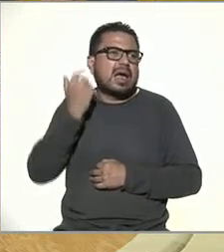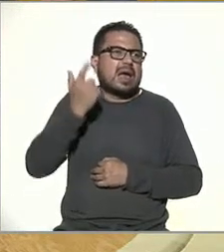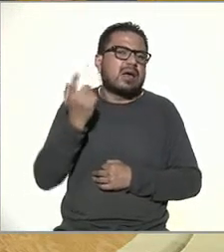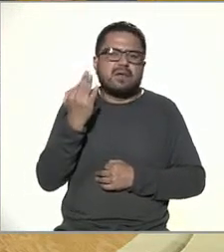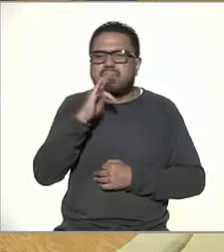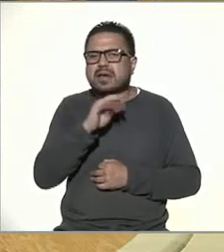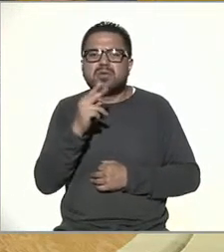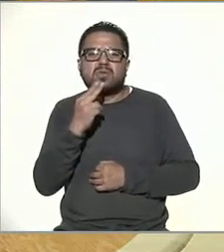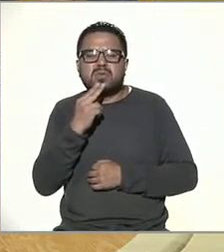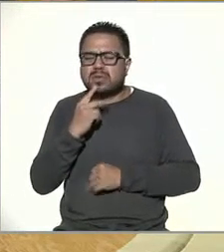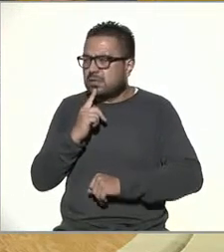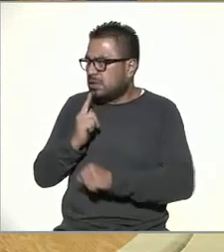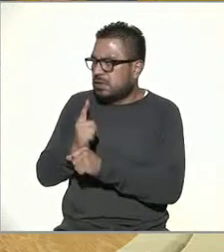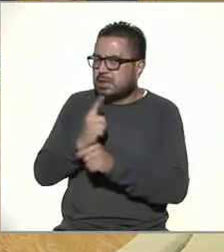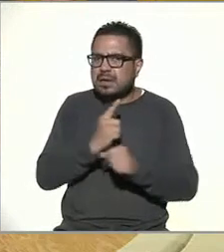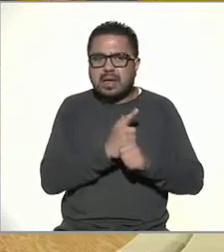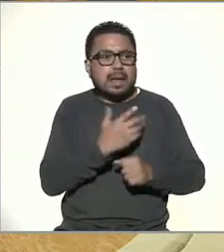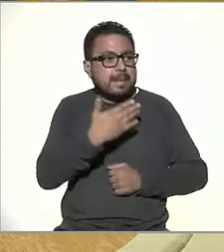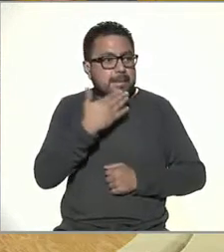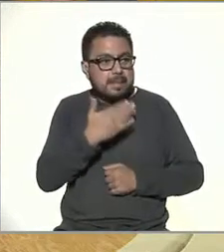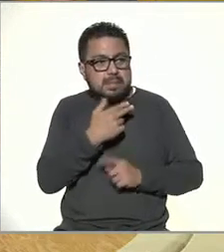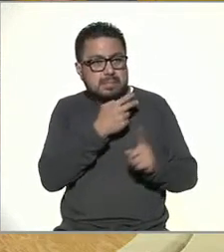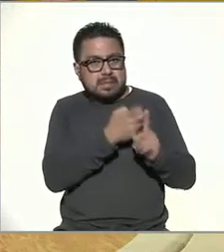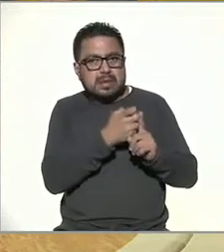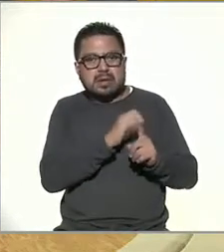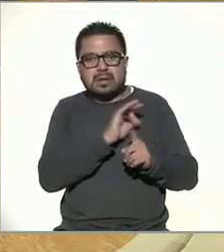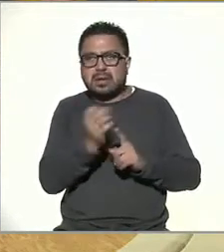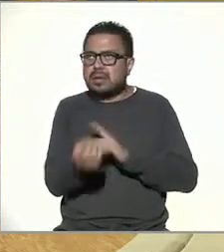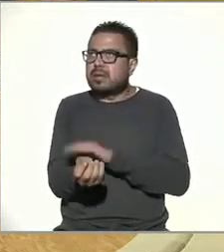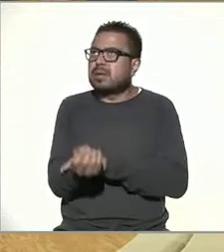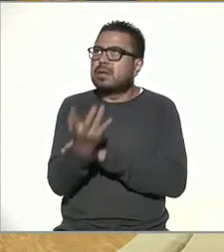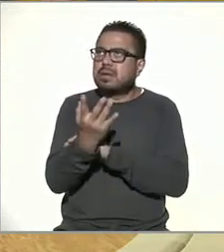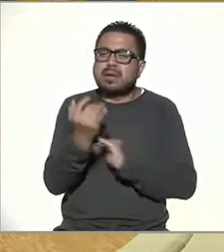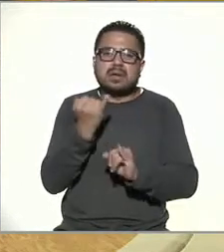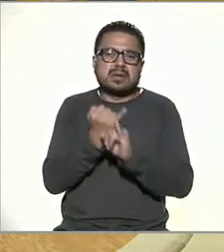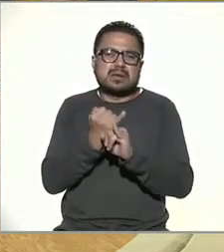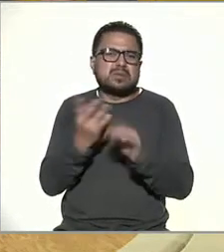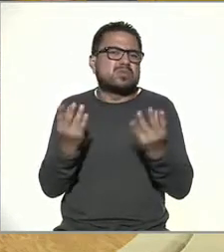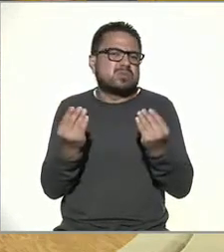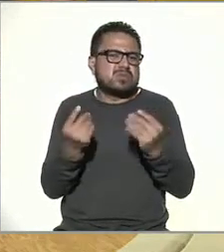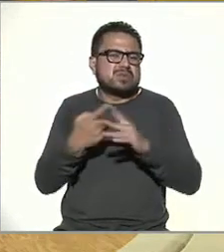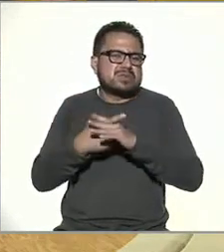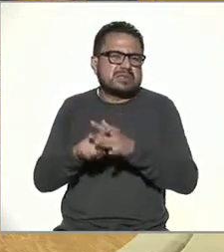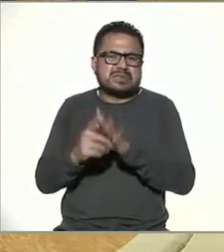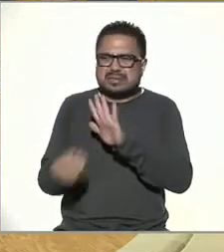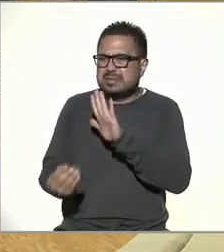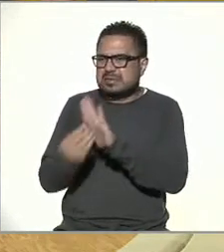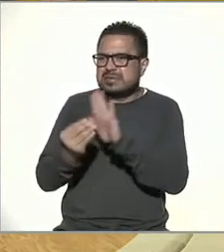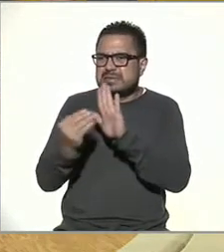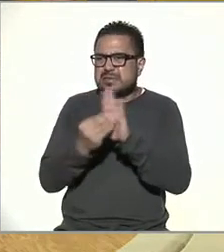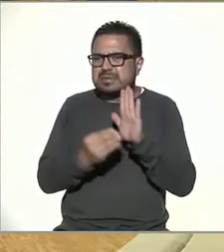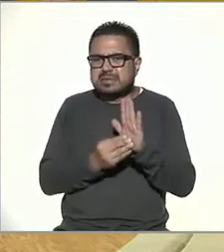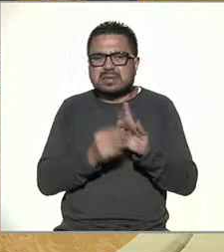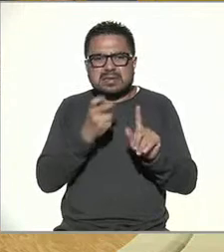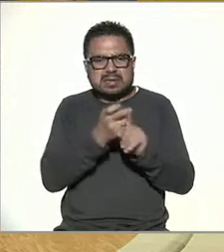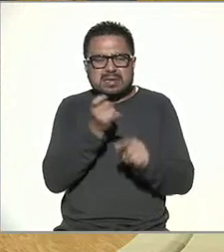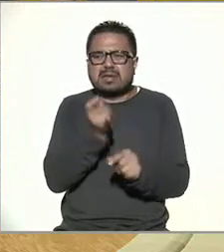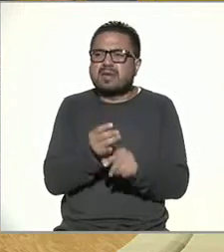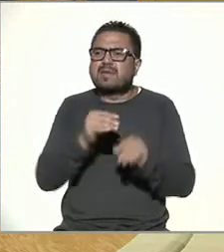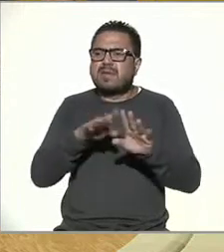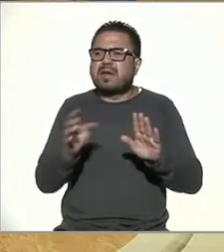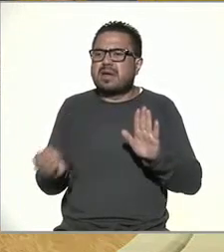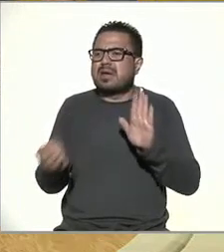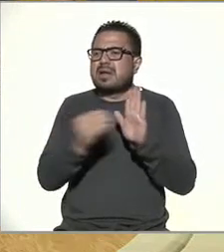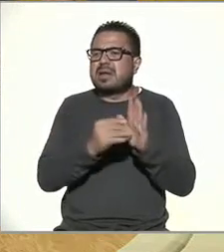vez que un usuario identifica que algo no es bueno lo sube en una página existen muchas iniciativas y entonces esta base de datos de